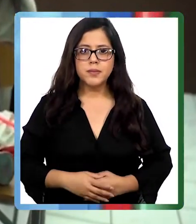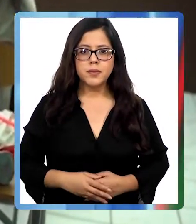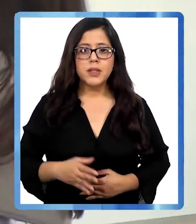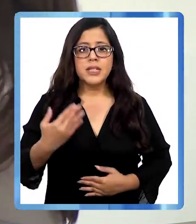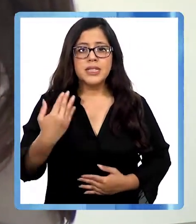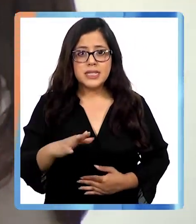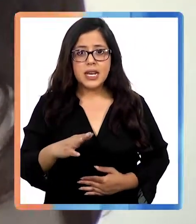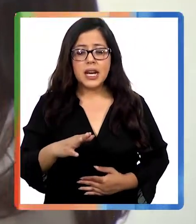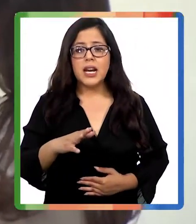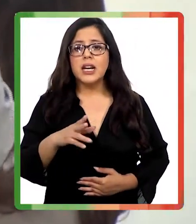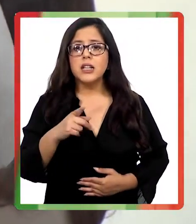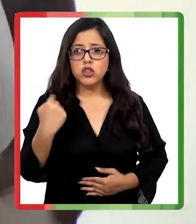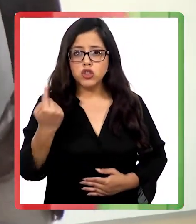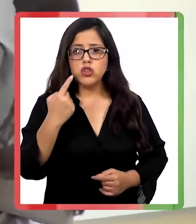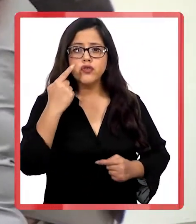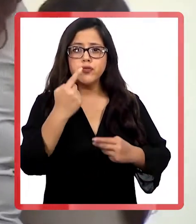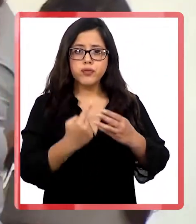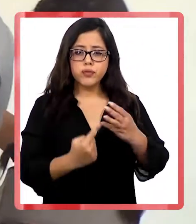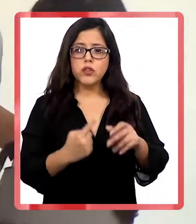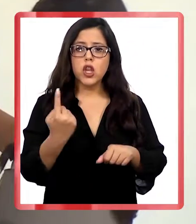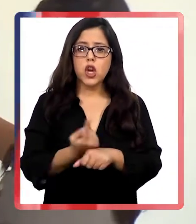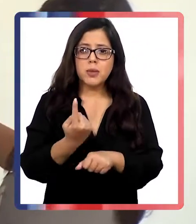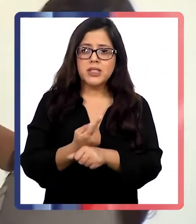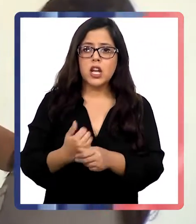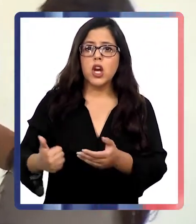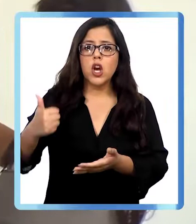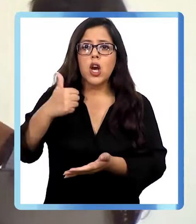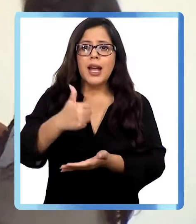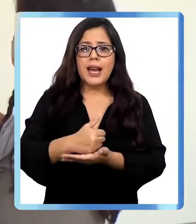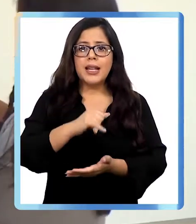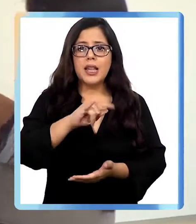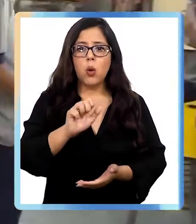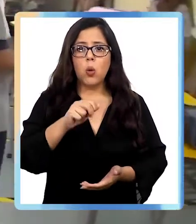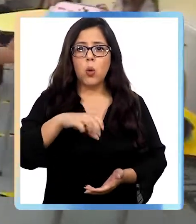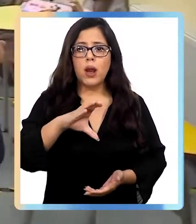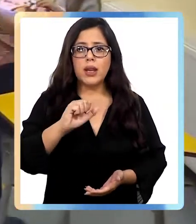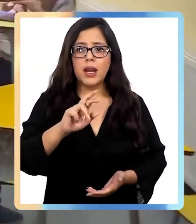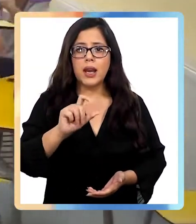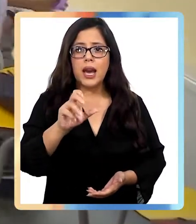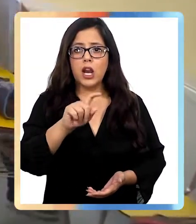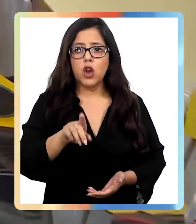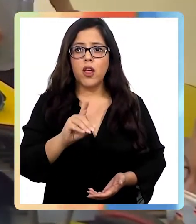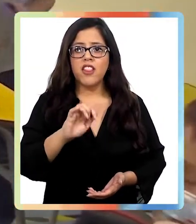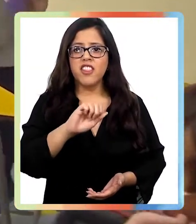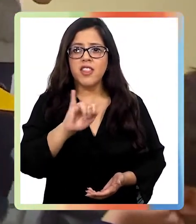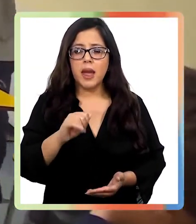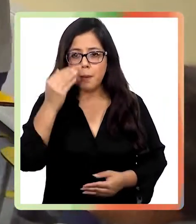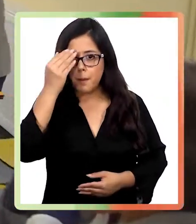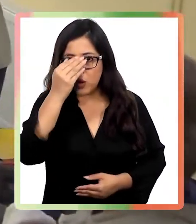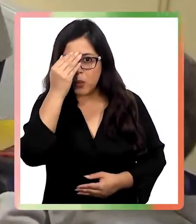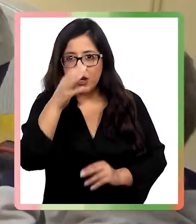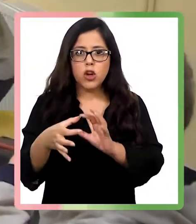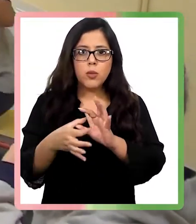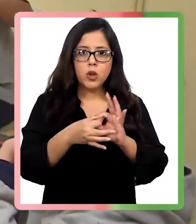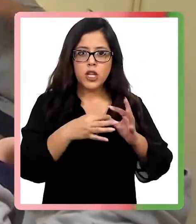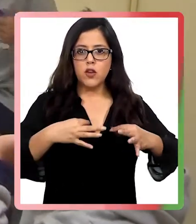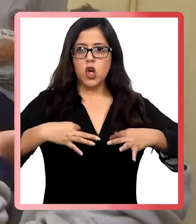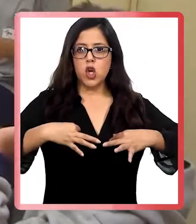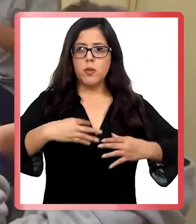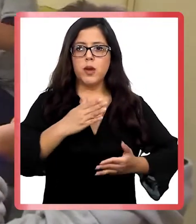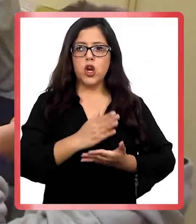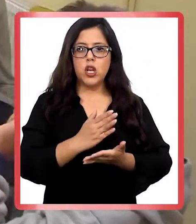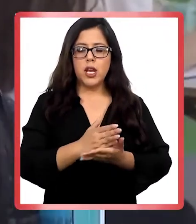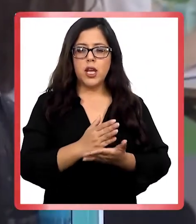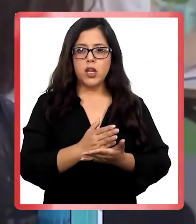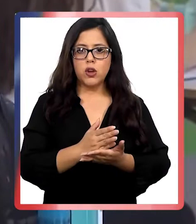una serie de conversaciones con el alcalde Juan Carlos Díaz, que ha estado muy preocupado del tema respecto del uso del uniforme en los establecimientos